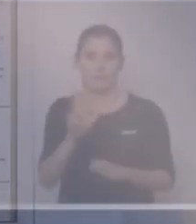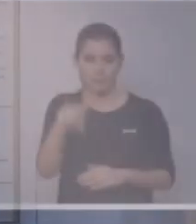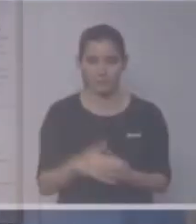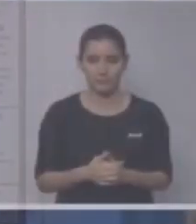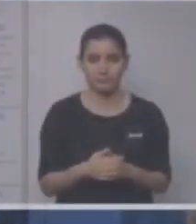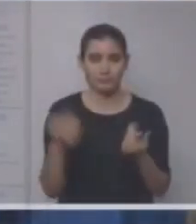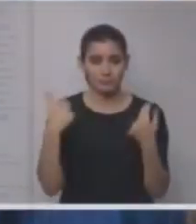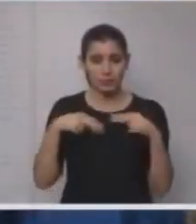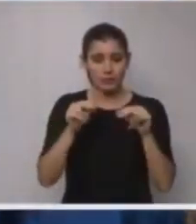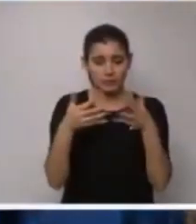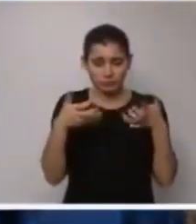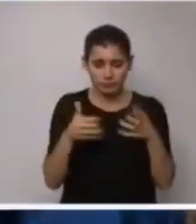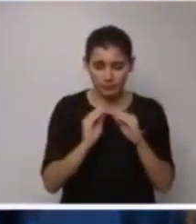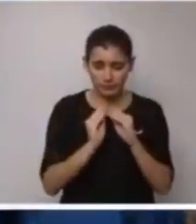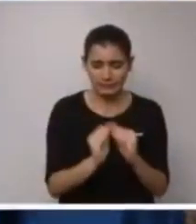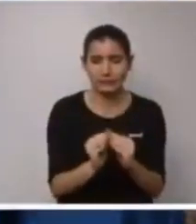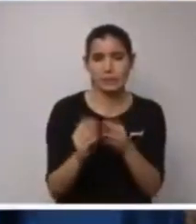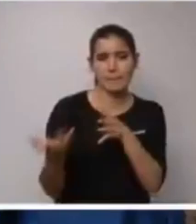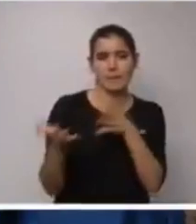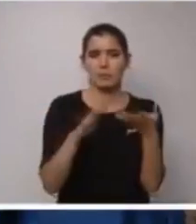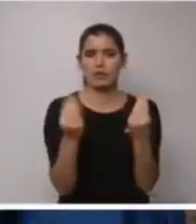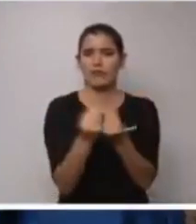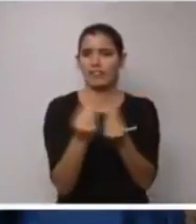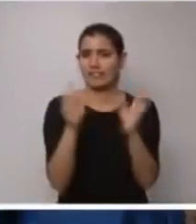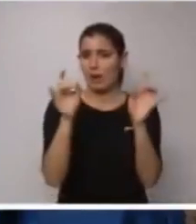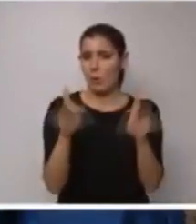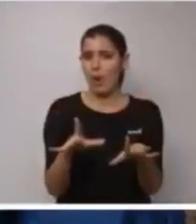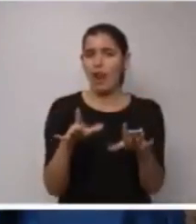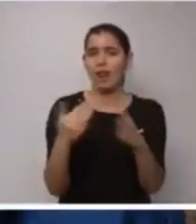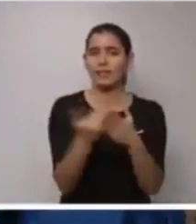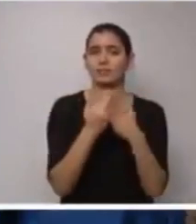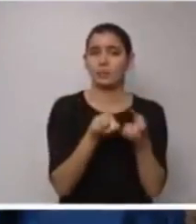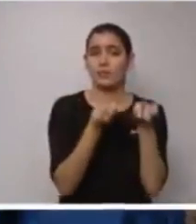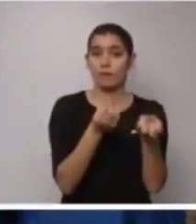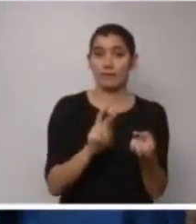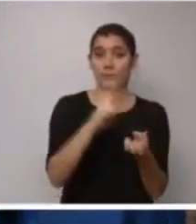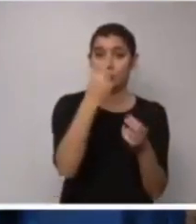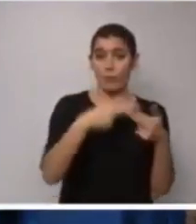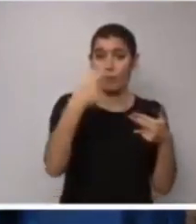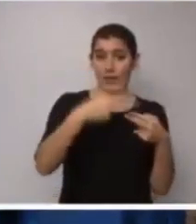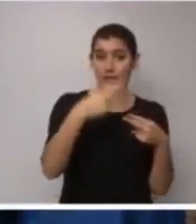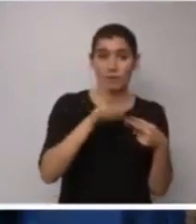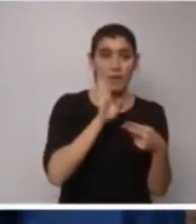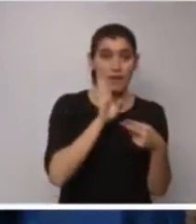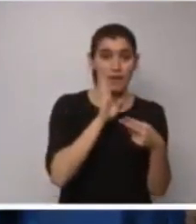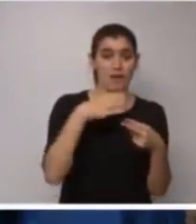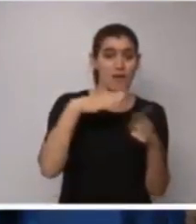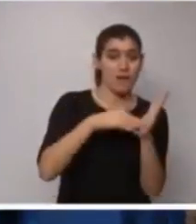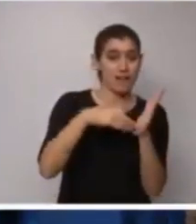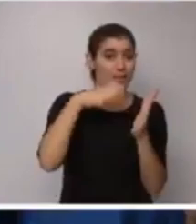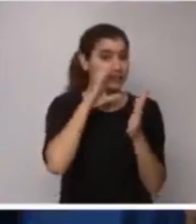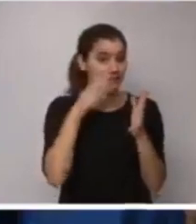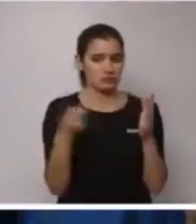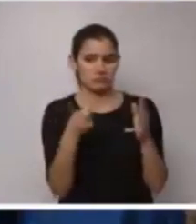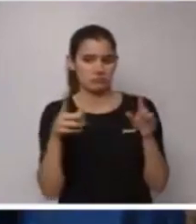Terminaremos de redactarlo aproximadamente en las mismas fechas que el estudio informativo de la segunda plataforma del Valencia-Castello,